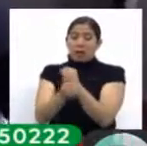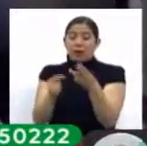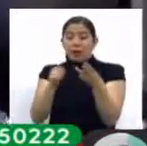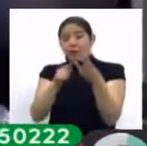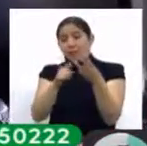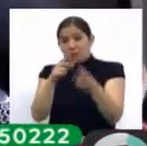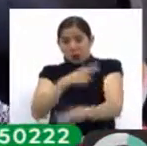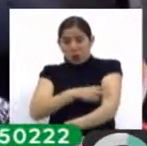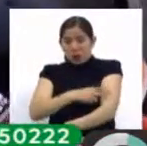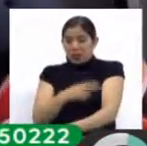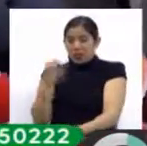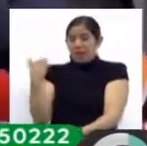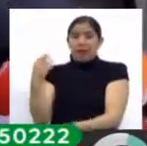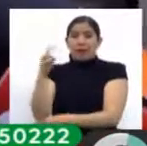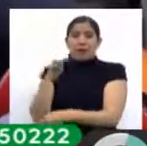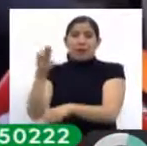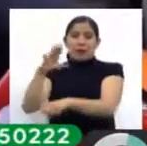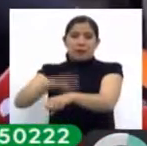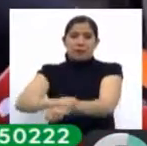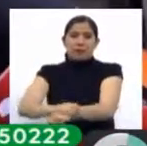aprendido el martes pasado.